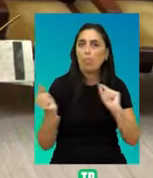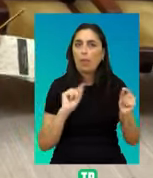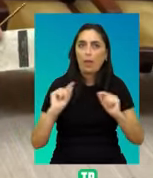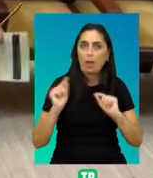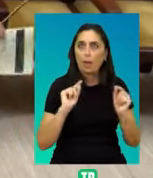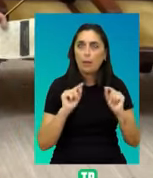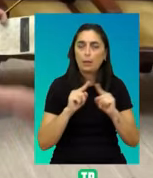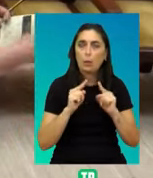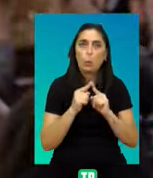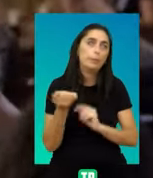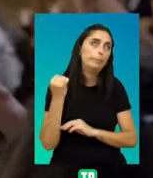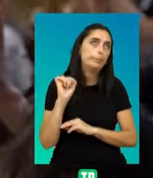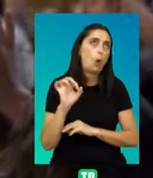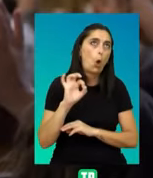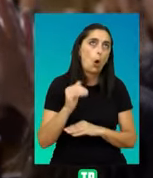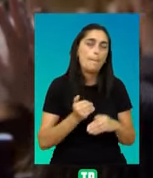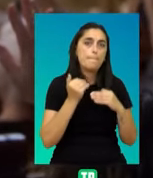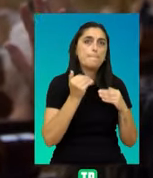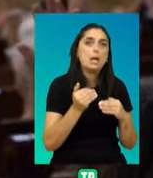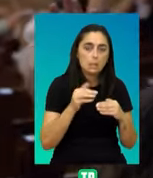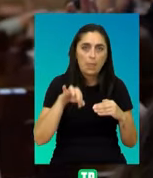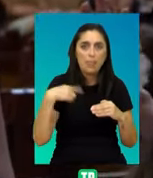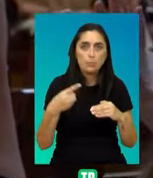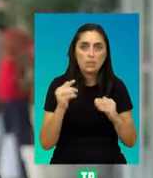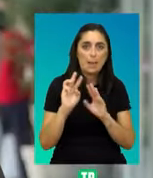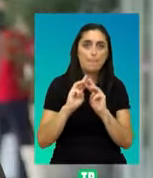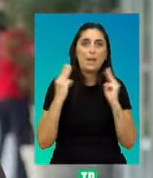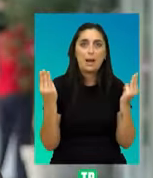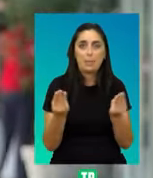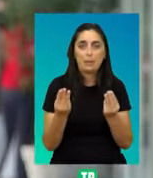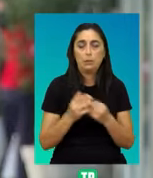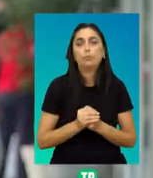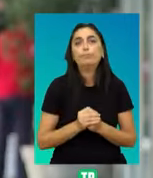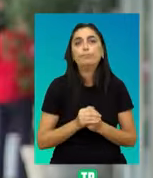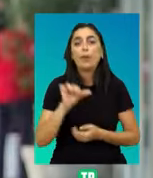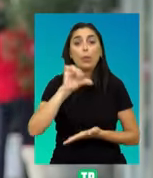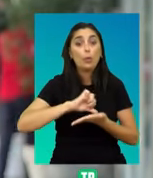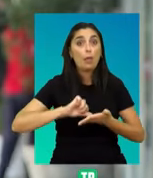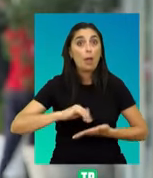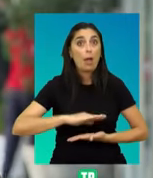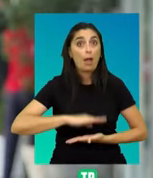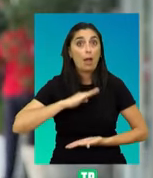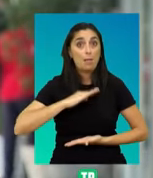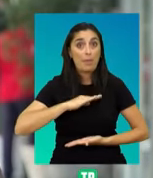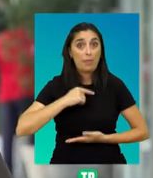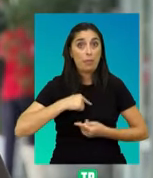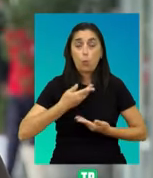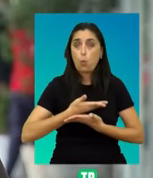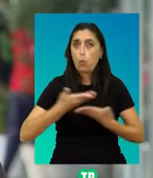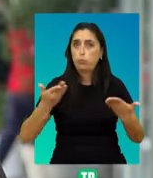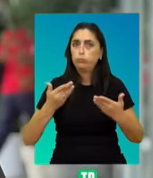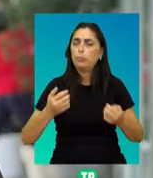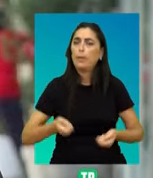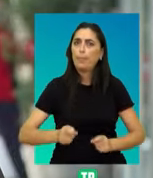ignoran o se posponen o se edulcifican en sede parlamentaria. Confiar en la capacidad de la ciudadanía para cambiar las cosas fortalece la